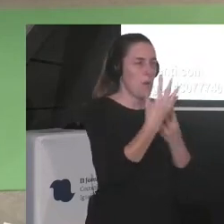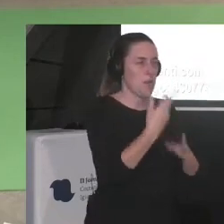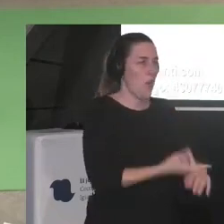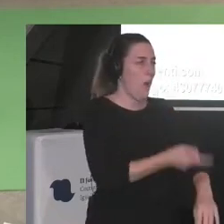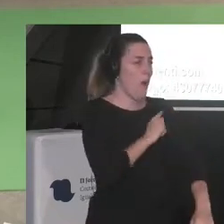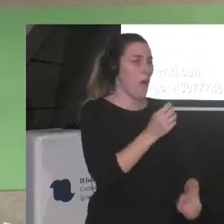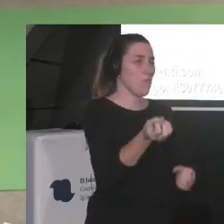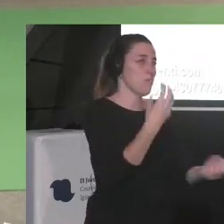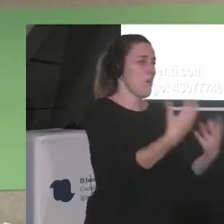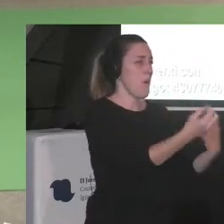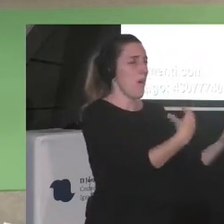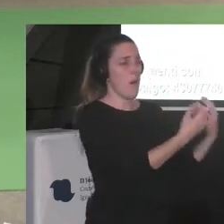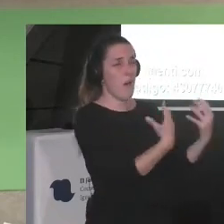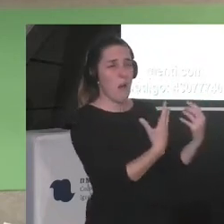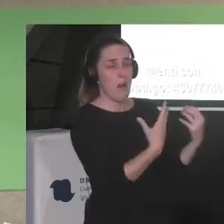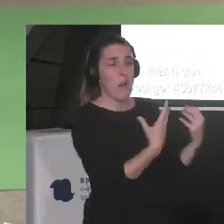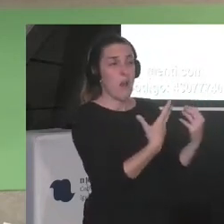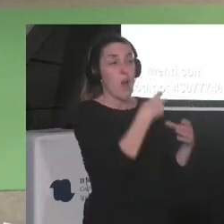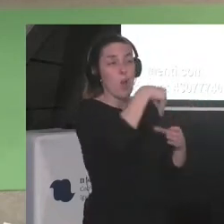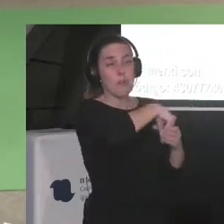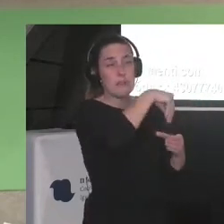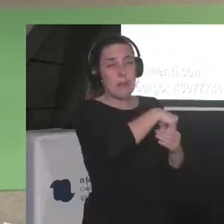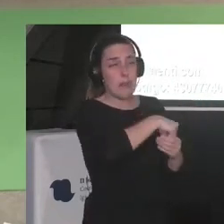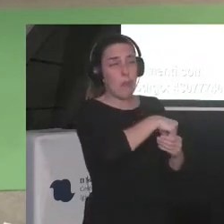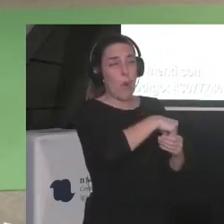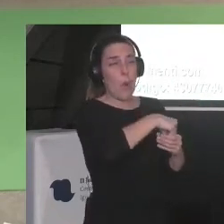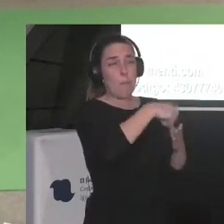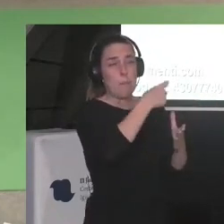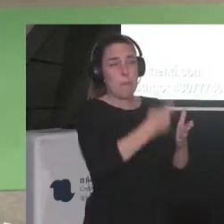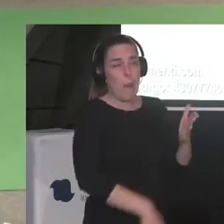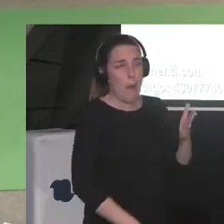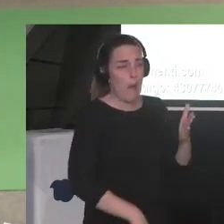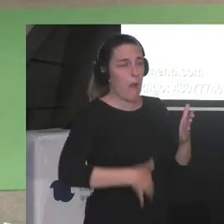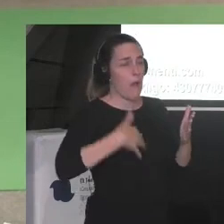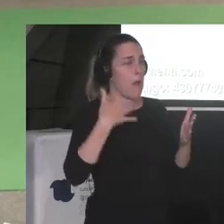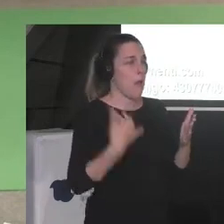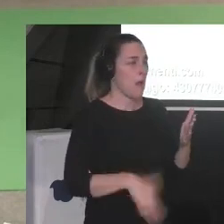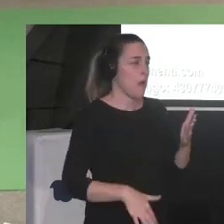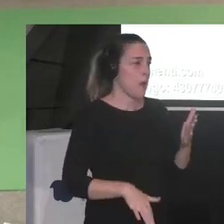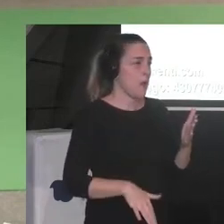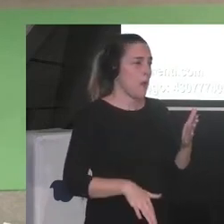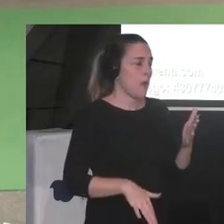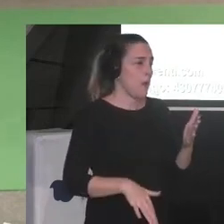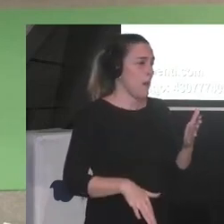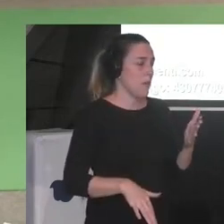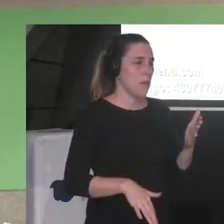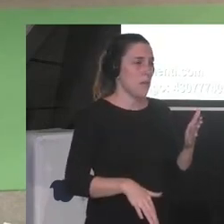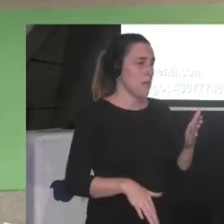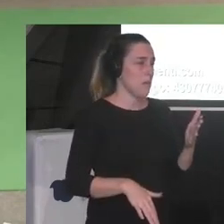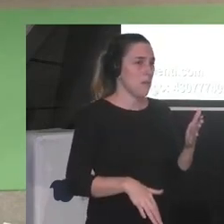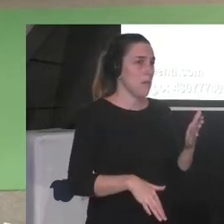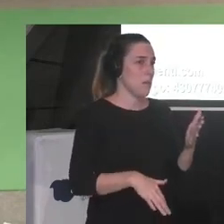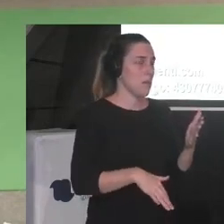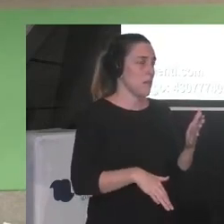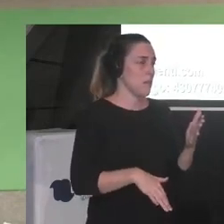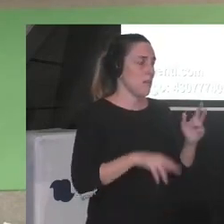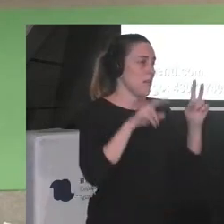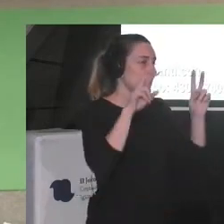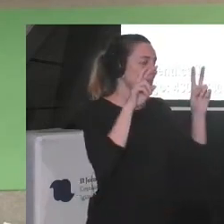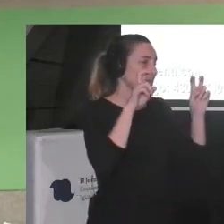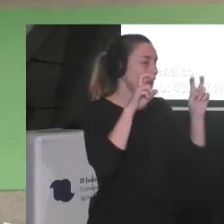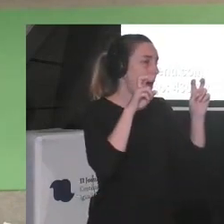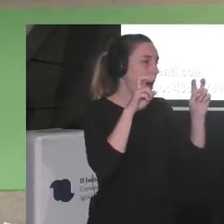que además viene con toda esta carga de contenidos ¿no? de quiénes son ¿no? las personas que están